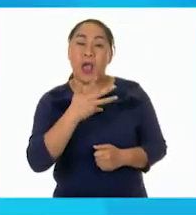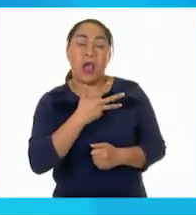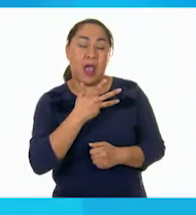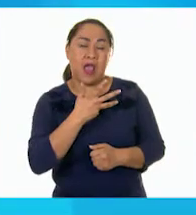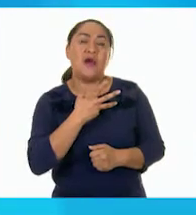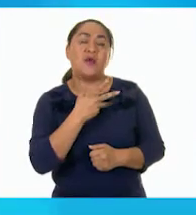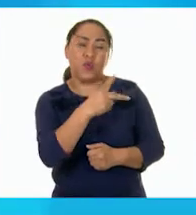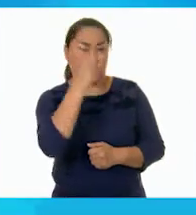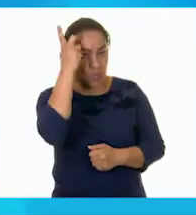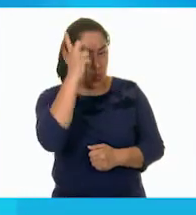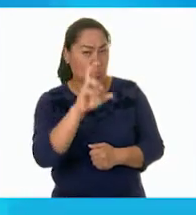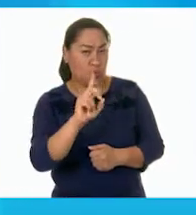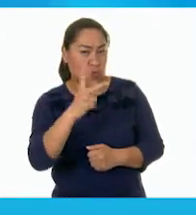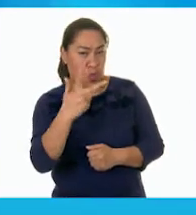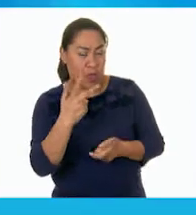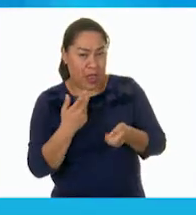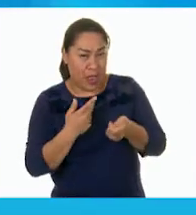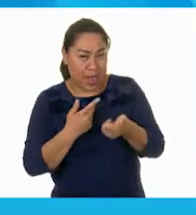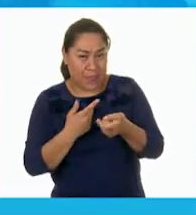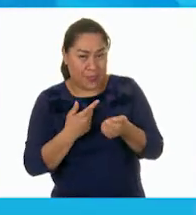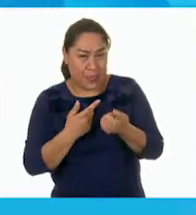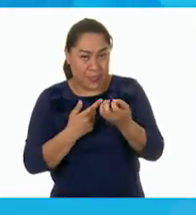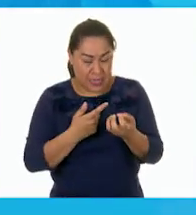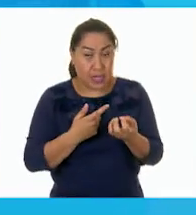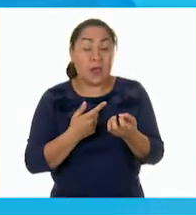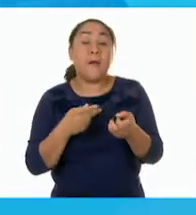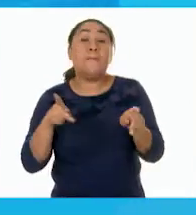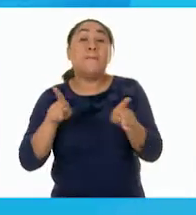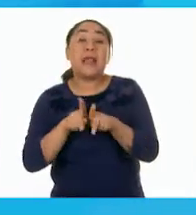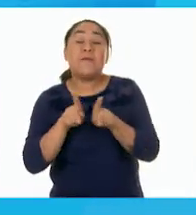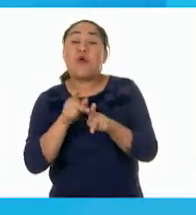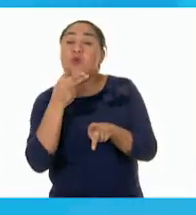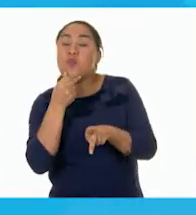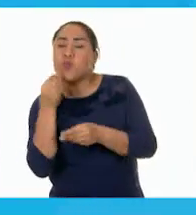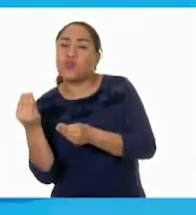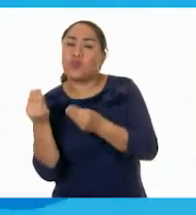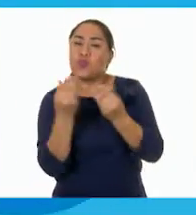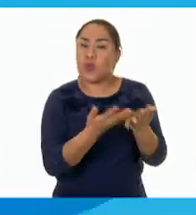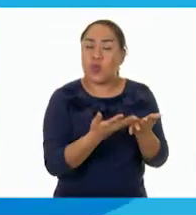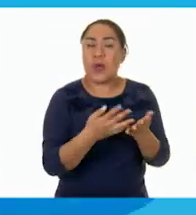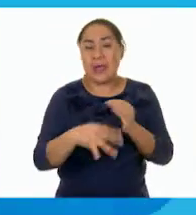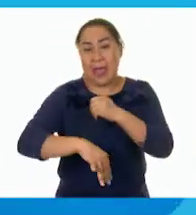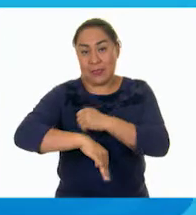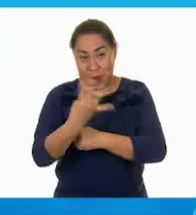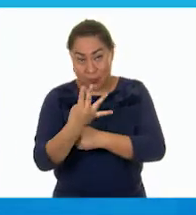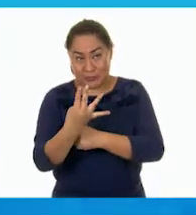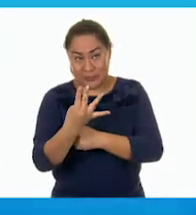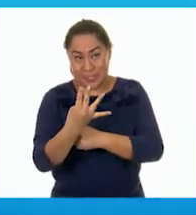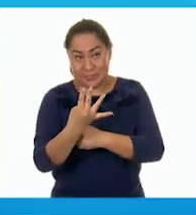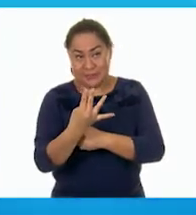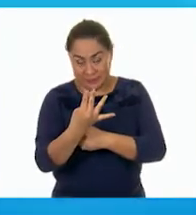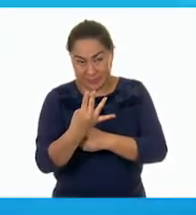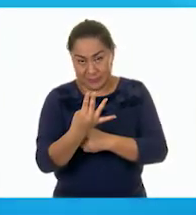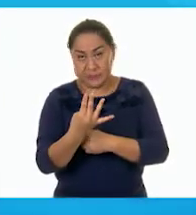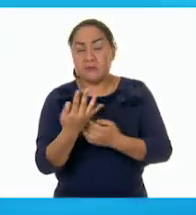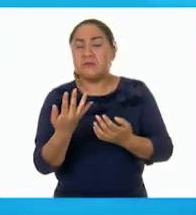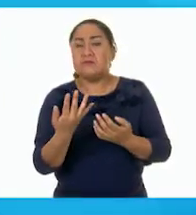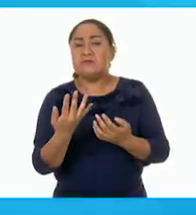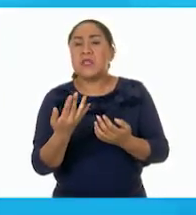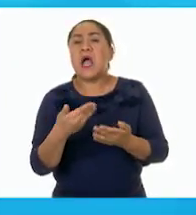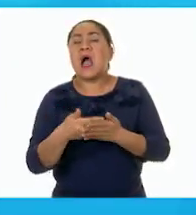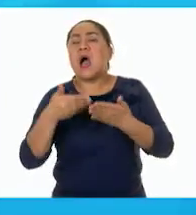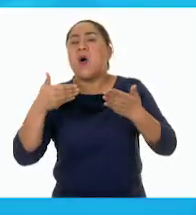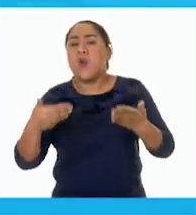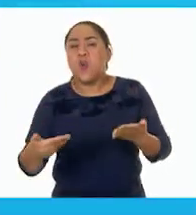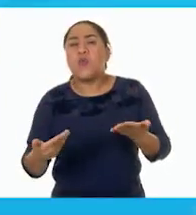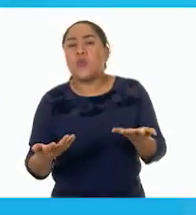canicas. Muy Su primo le regaló 14. Ahí está en la pantalla. Muy bien. Y entonces, nuestro